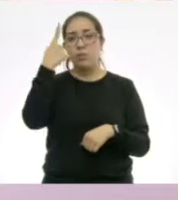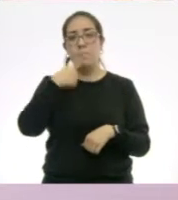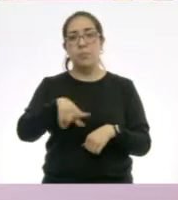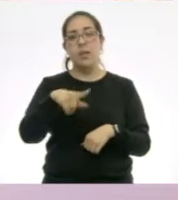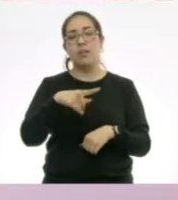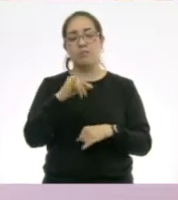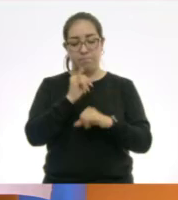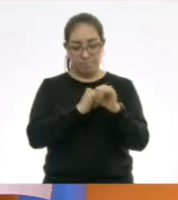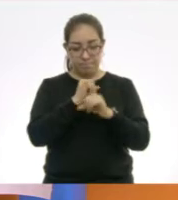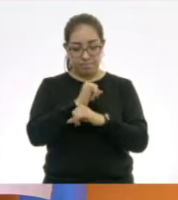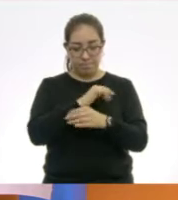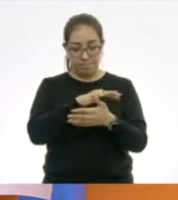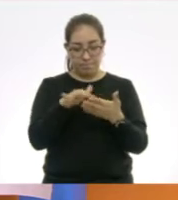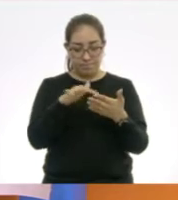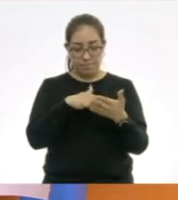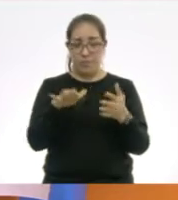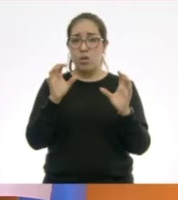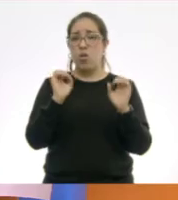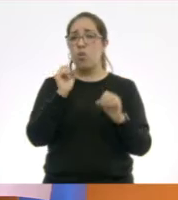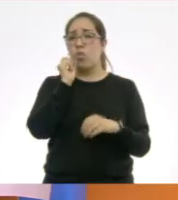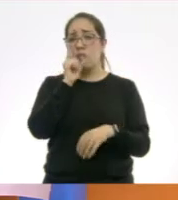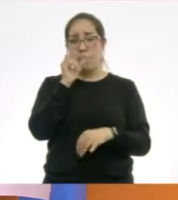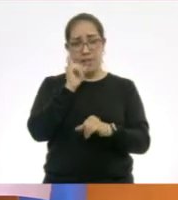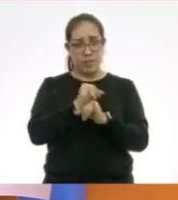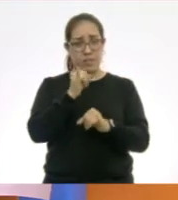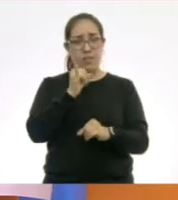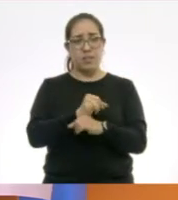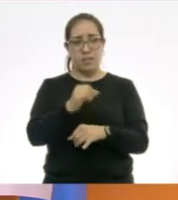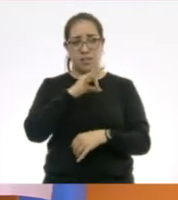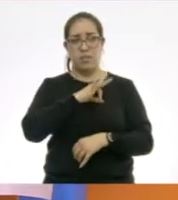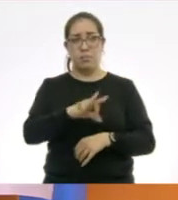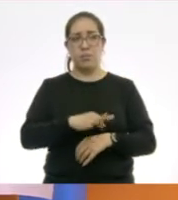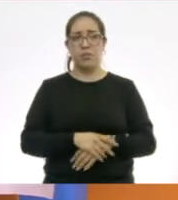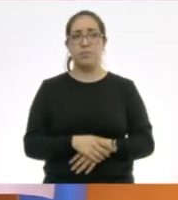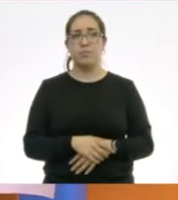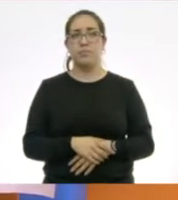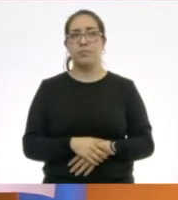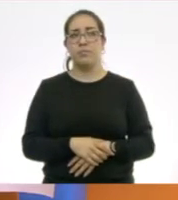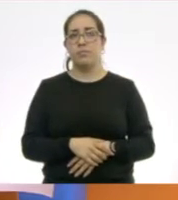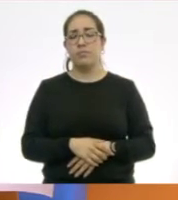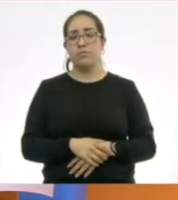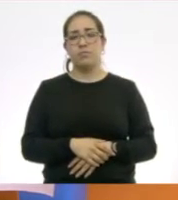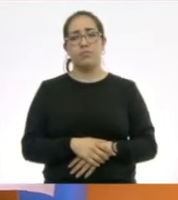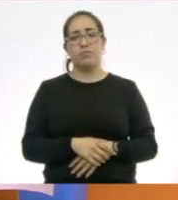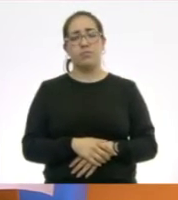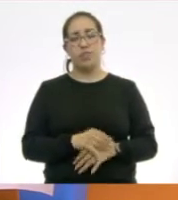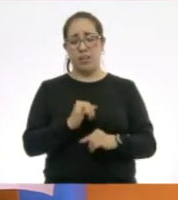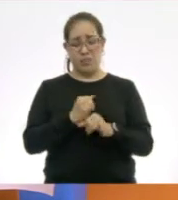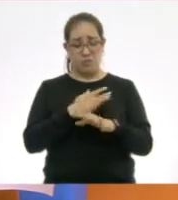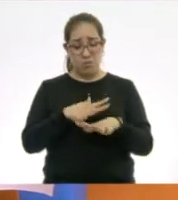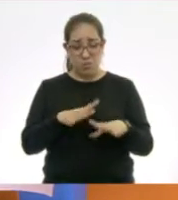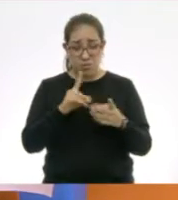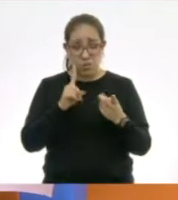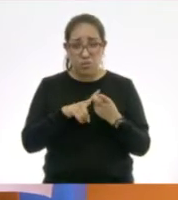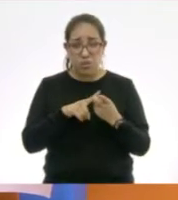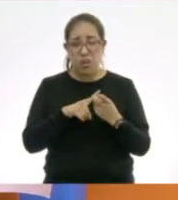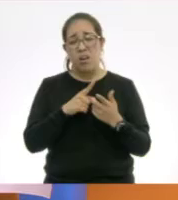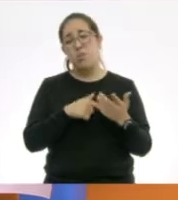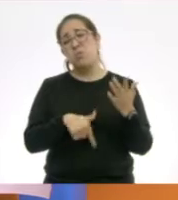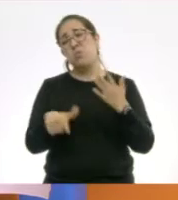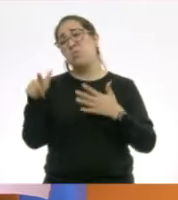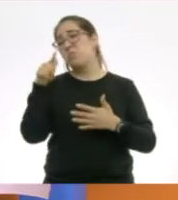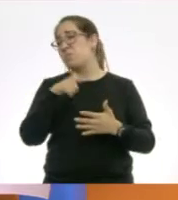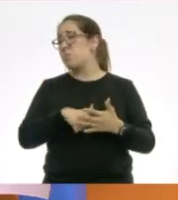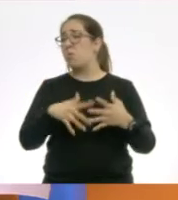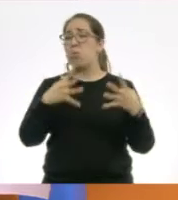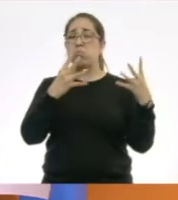oportunidad, hasta por un medio electrónico también ustedes lo pueden encontrar. Hay información por todos lados, nada más